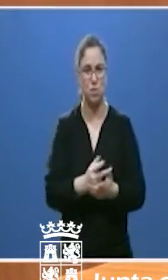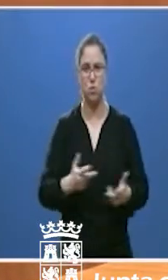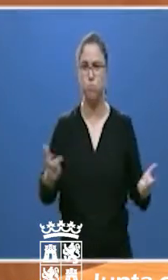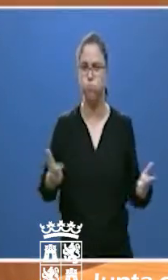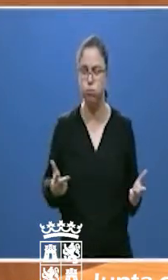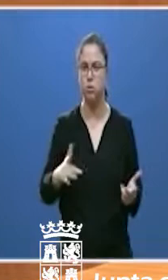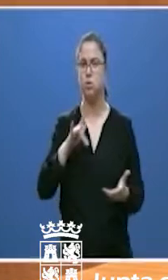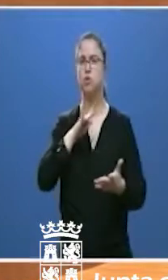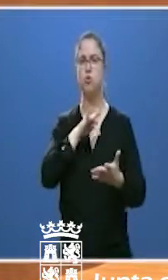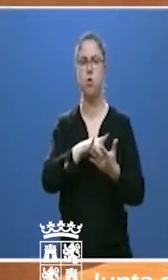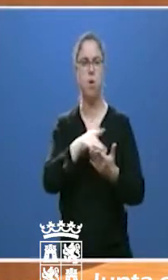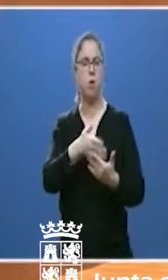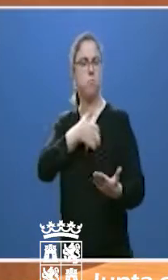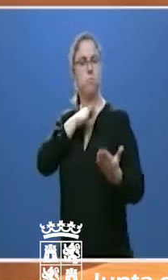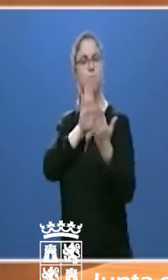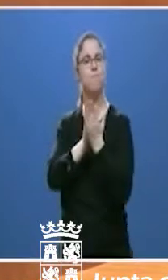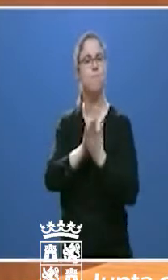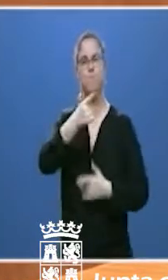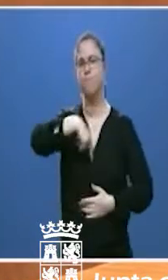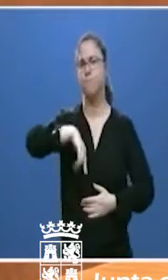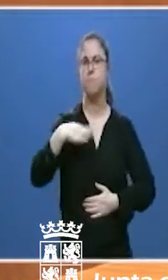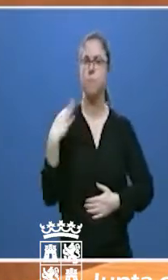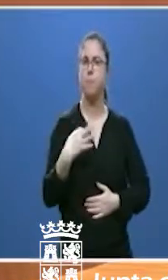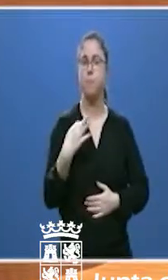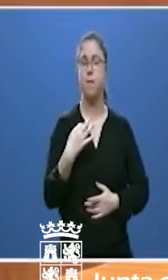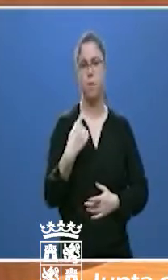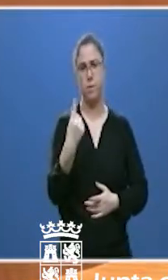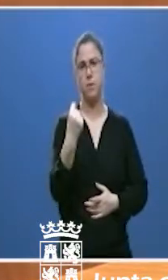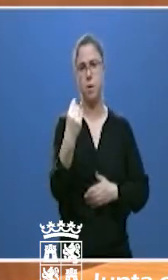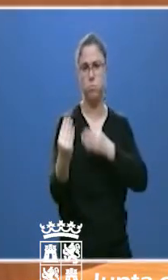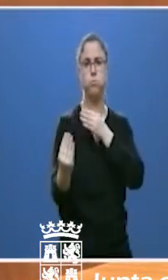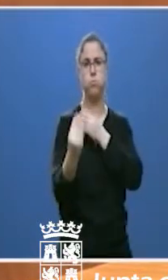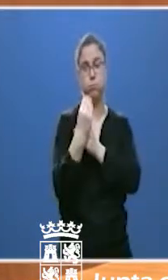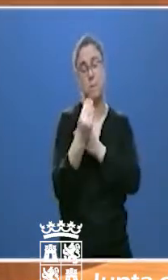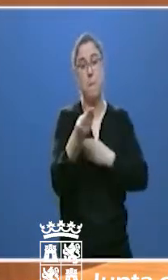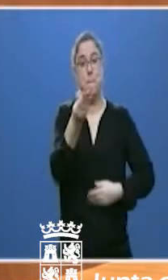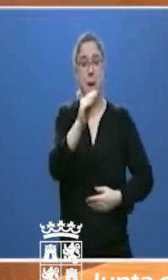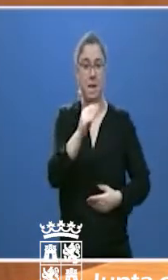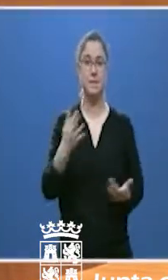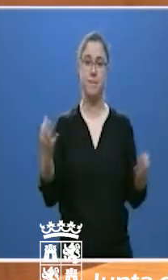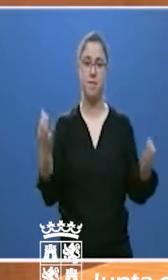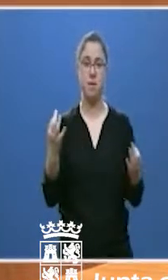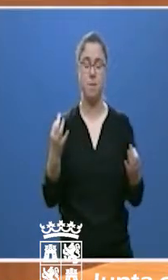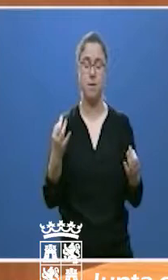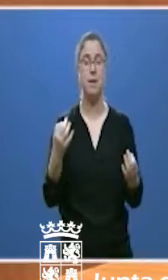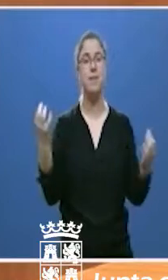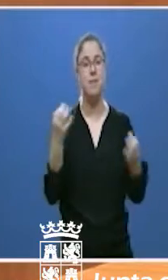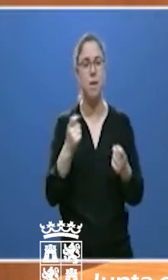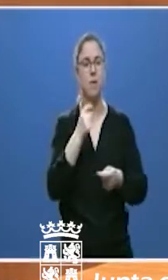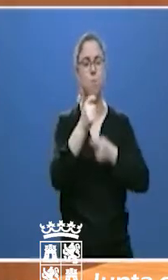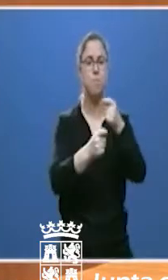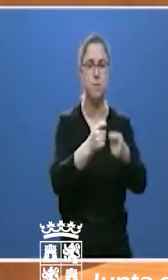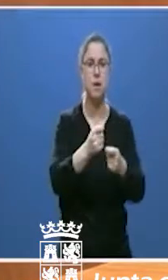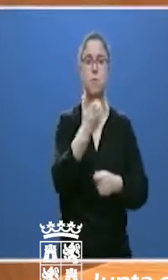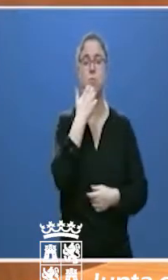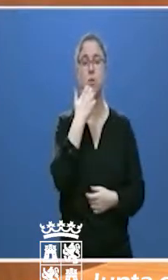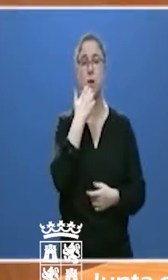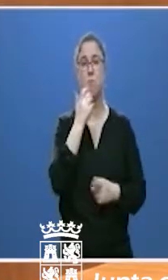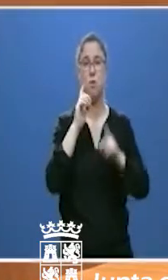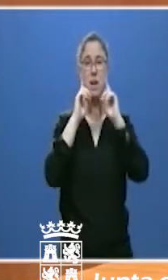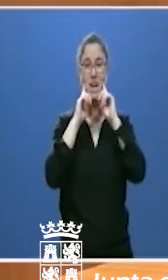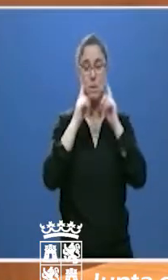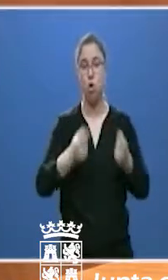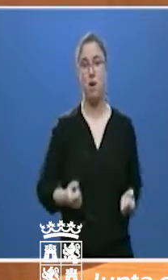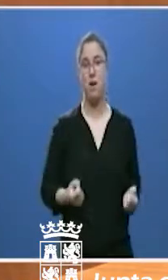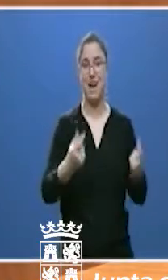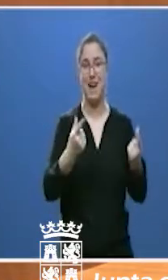nos enfrentamos necesitamos una financiación adicional. Hay que sufragar, por un lado, el incremento